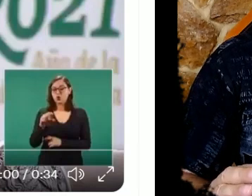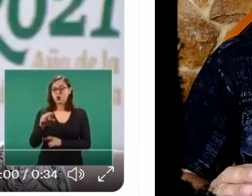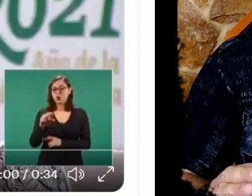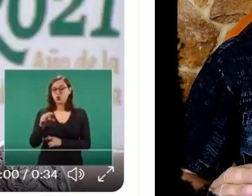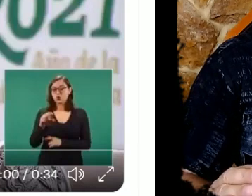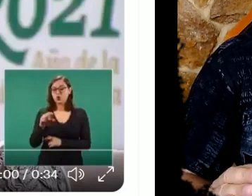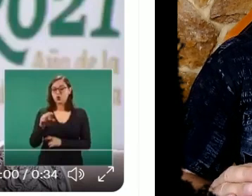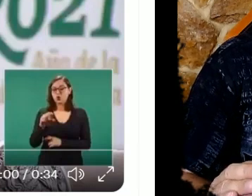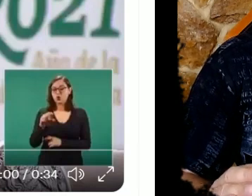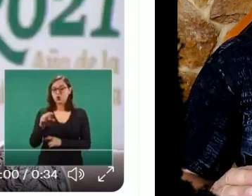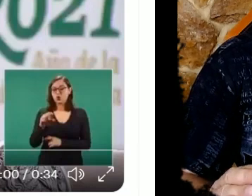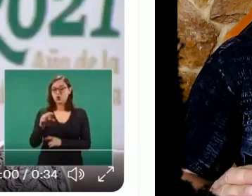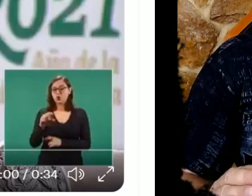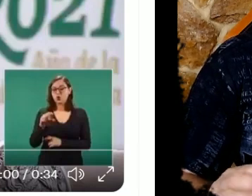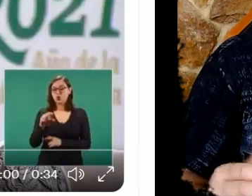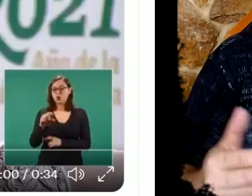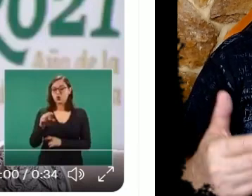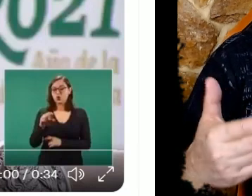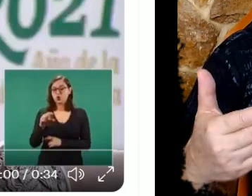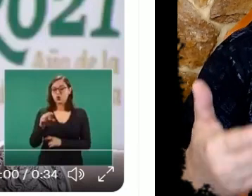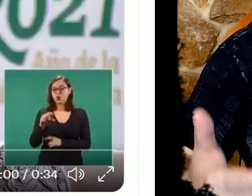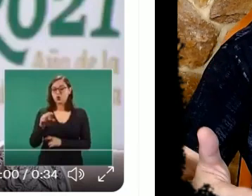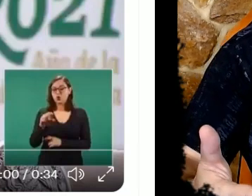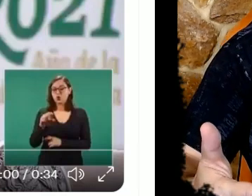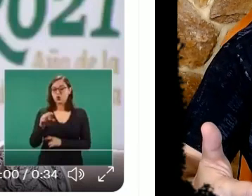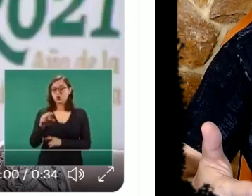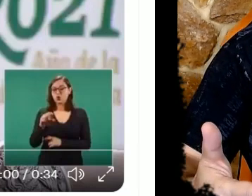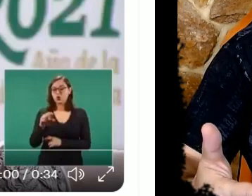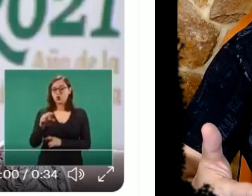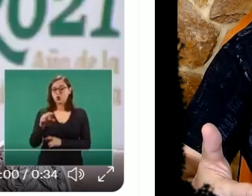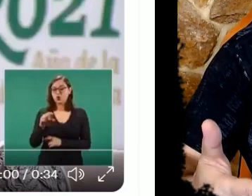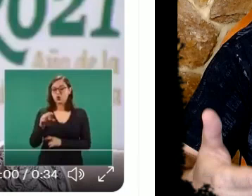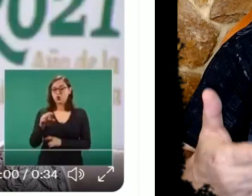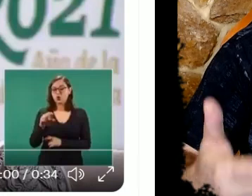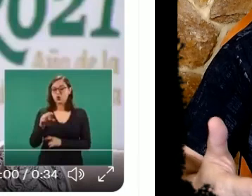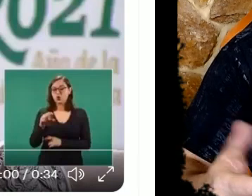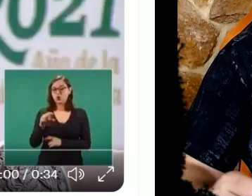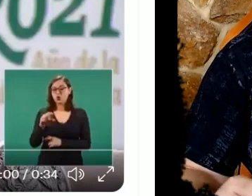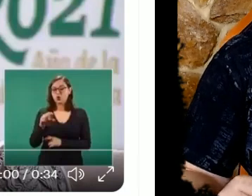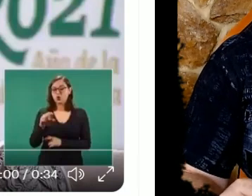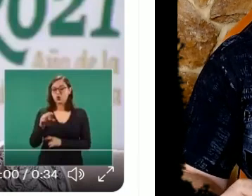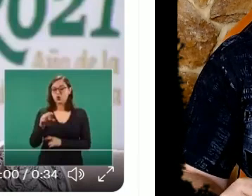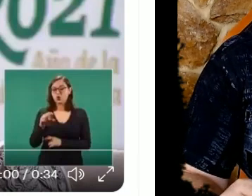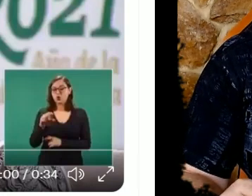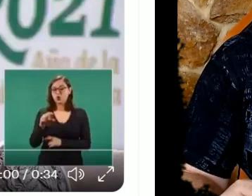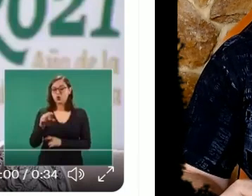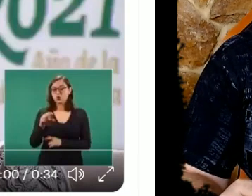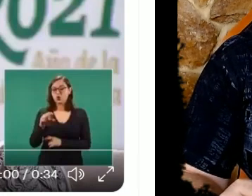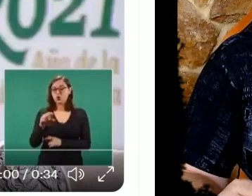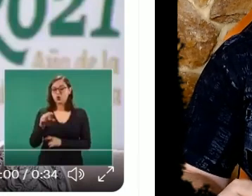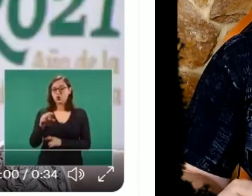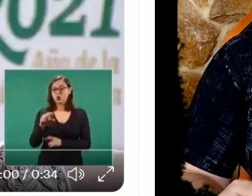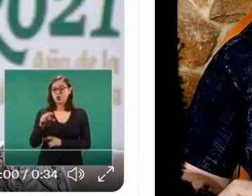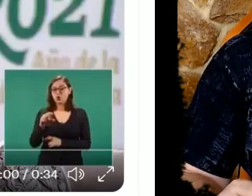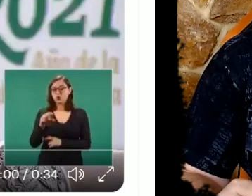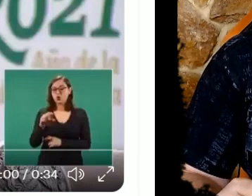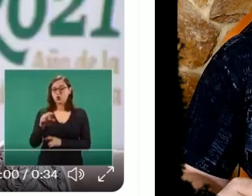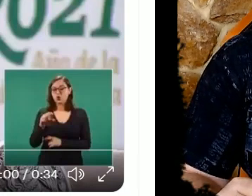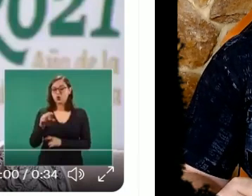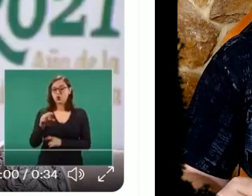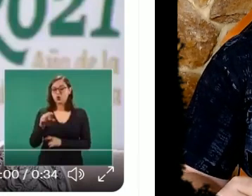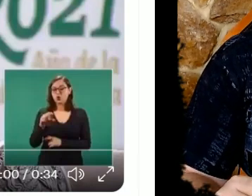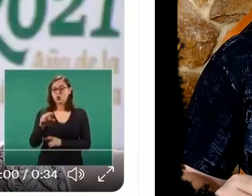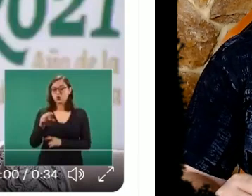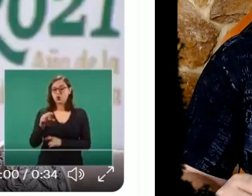pagadas y como carecen de una empatía con la gente más necesitada de México pues estas personas todavía